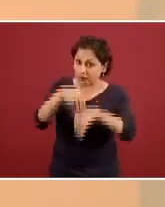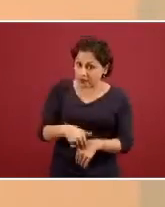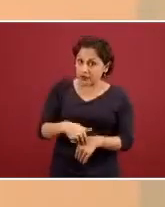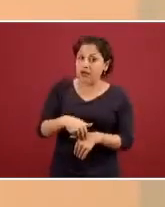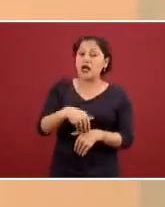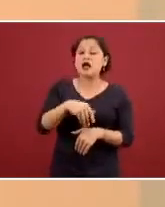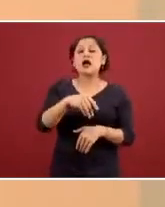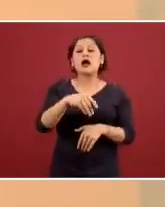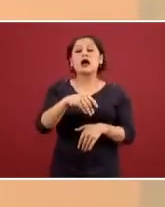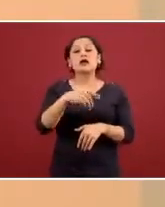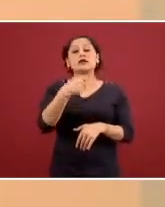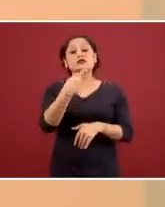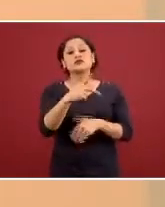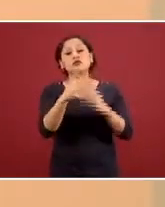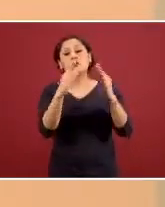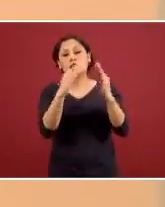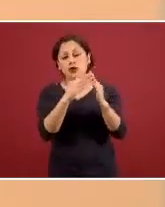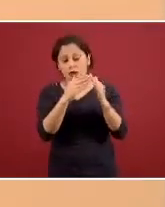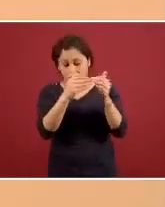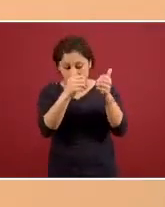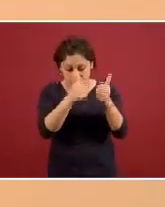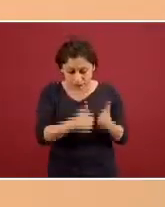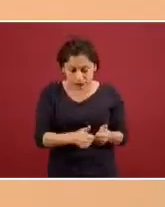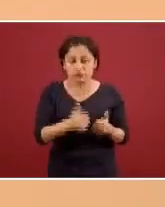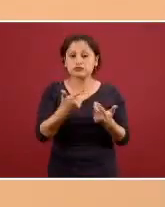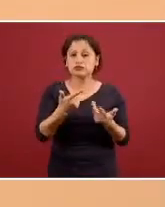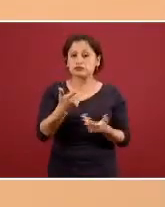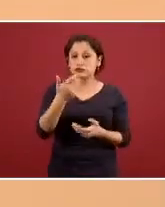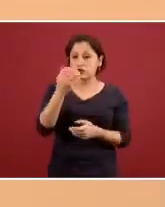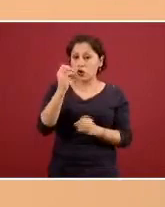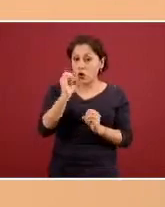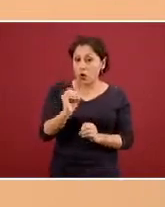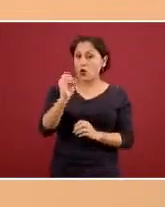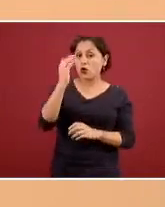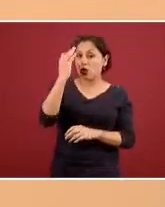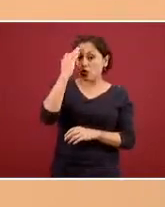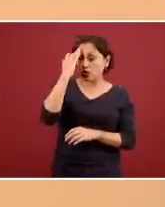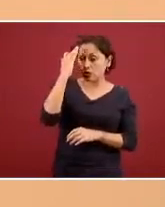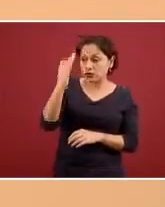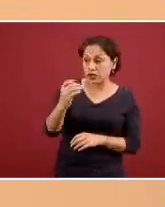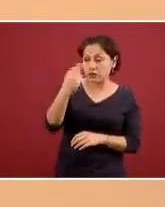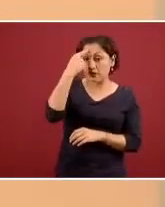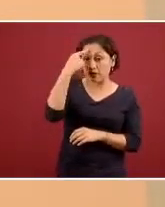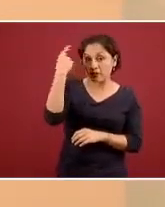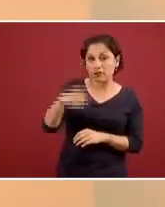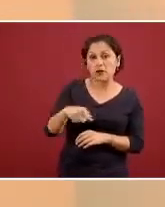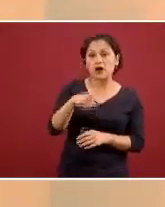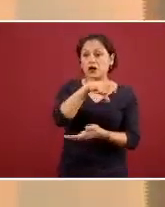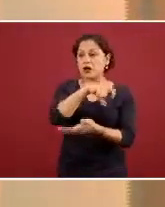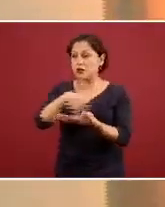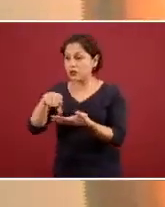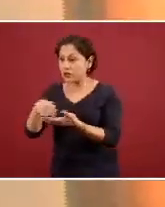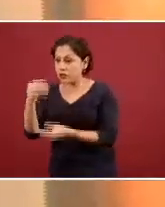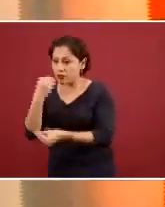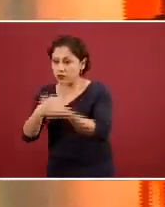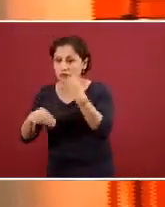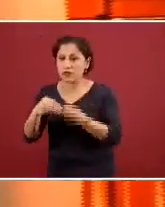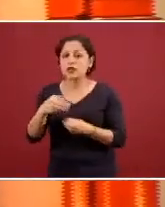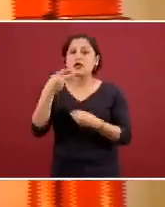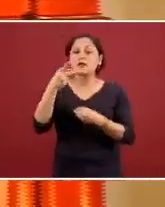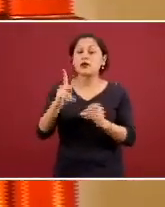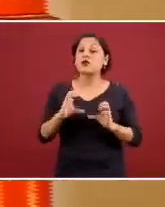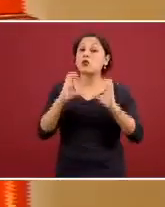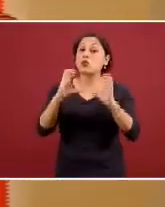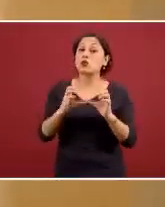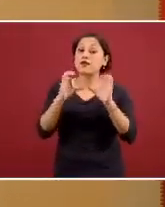como para tratar de ir a comprar víveres exponiéndose y exponiendo a los demás en la menor medida posible y